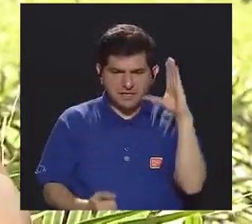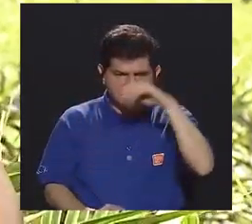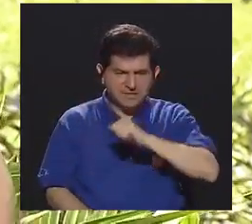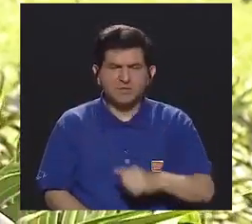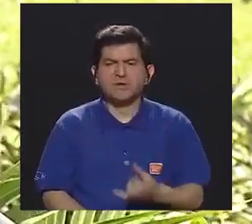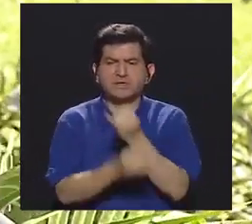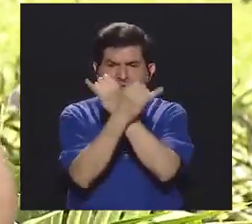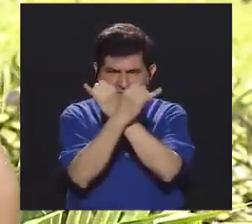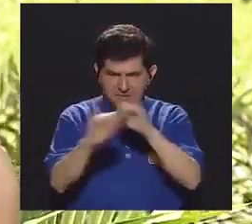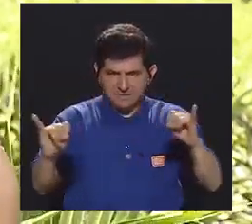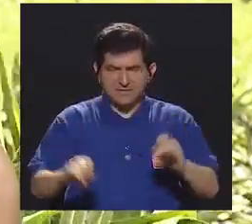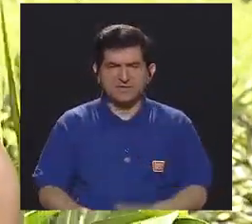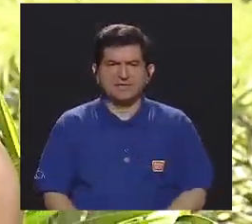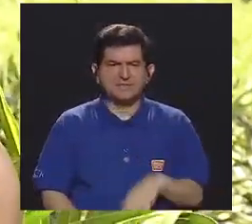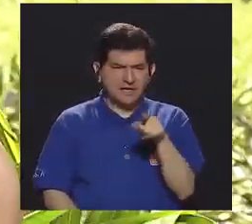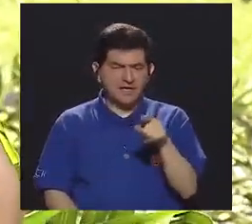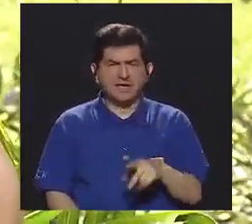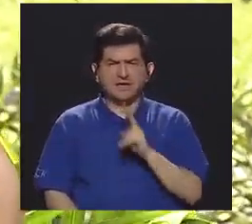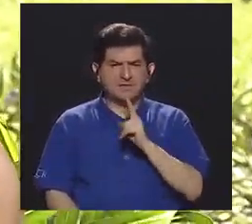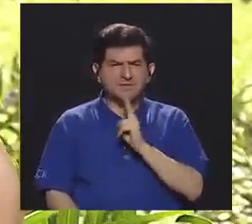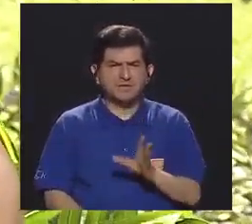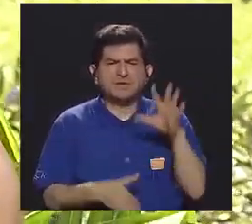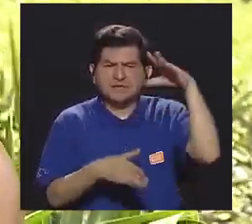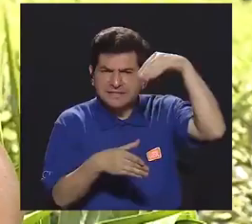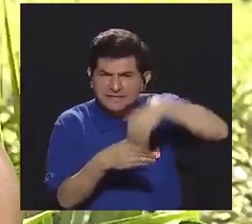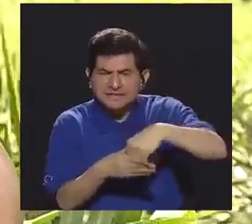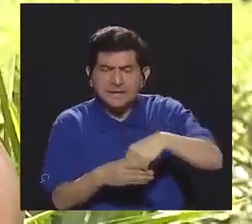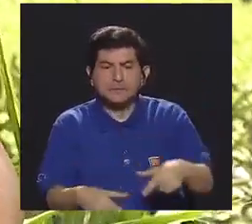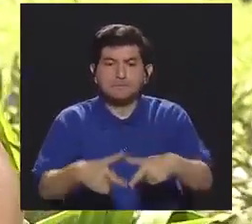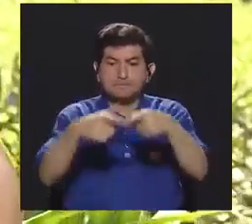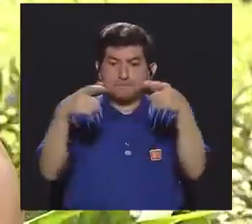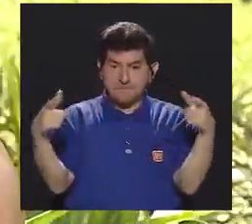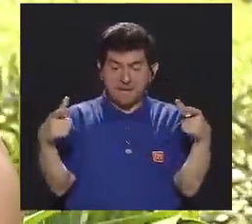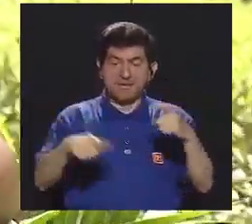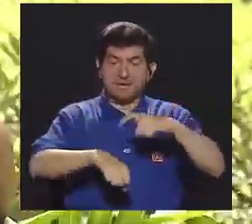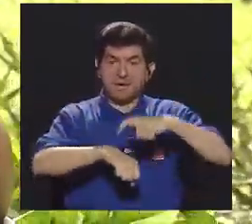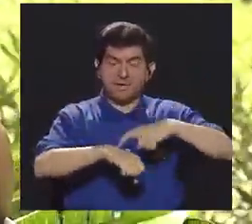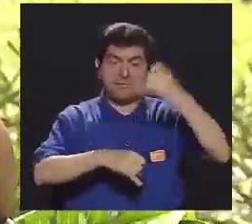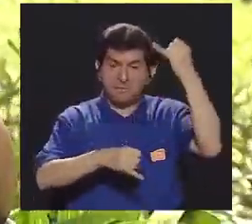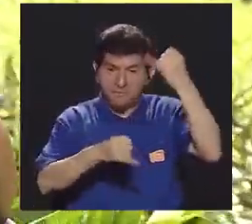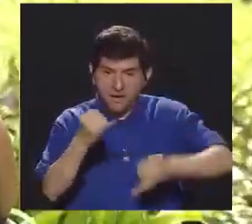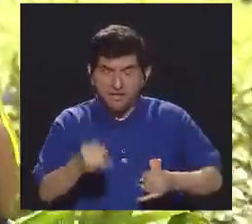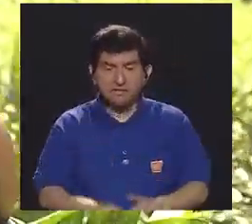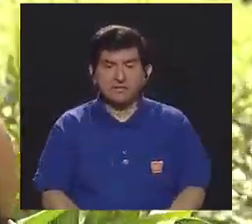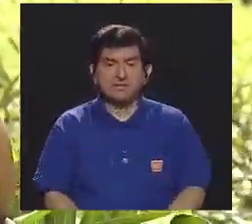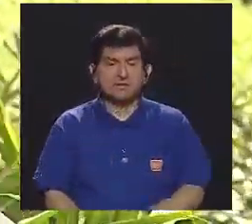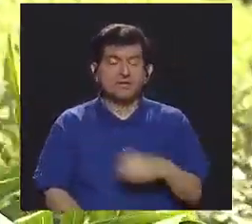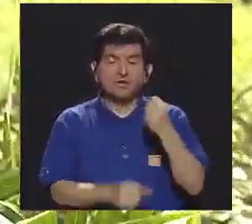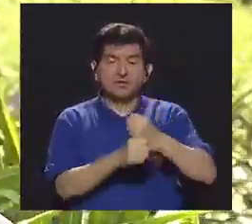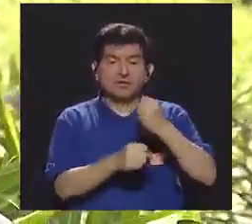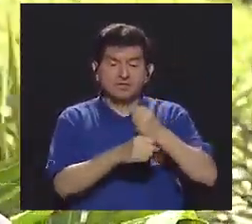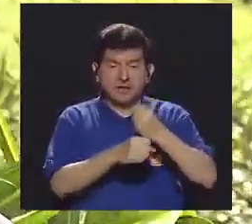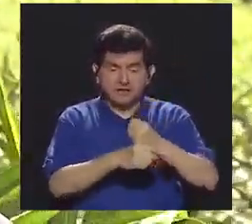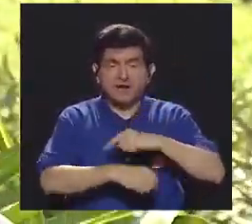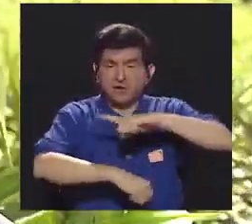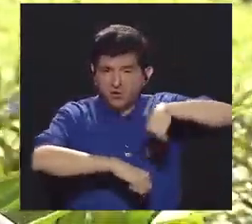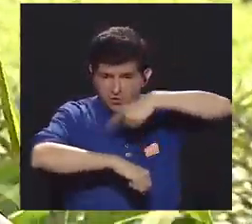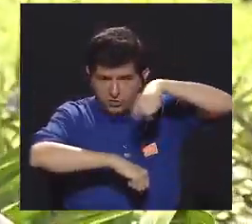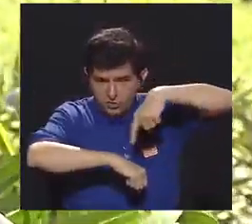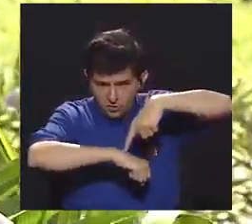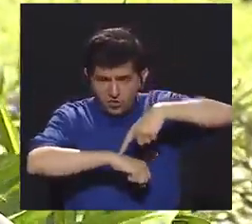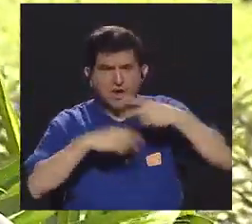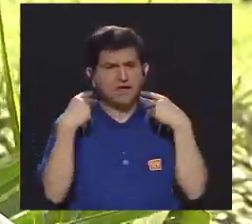ya había notado cierta independencia. Estaban realmente involucrados y la mayoría cuando terminaron, muchos terminaron las horas